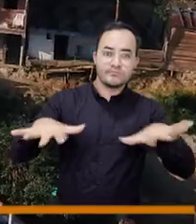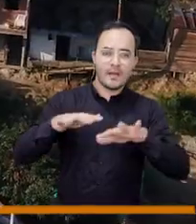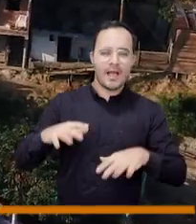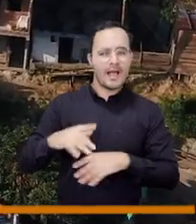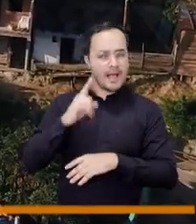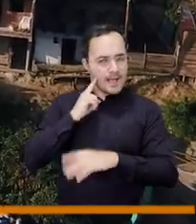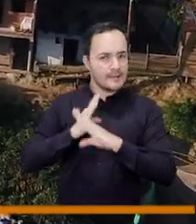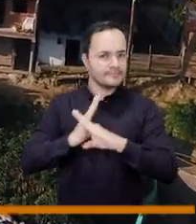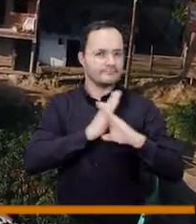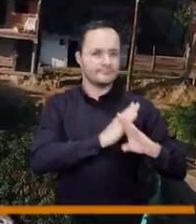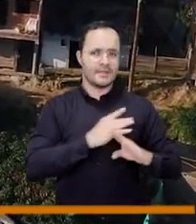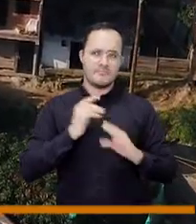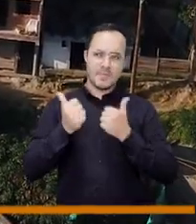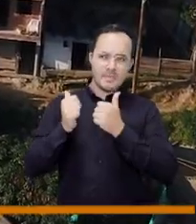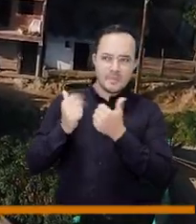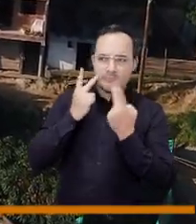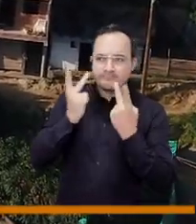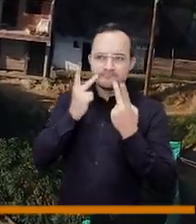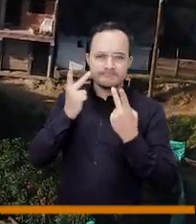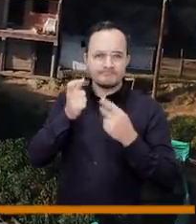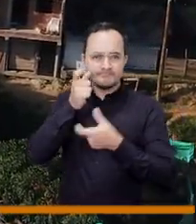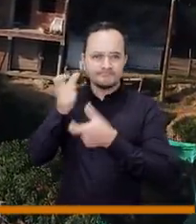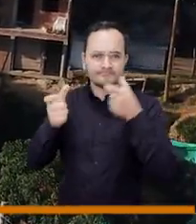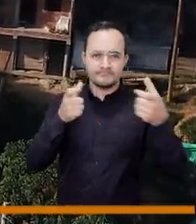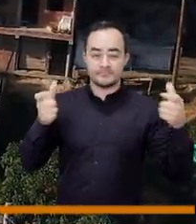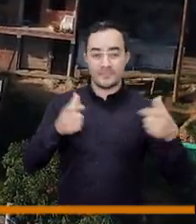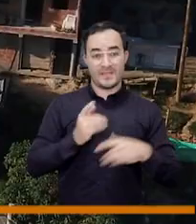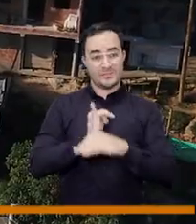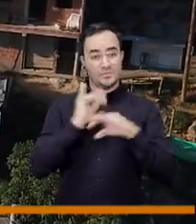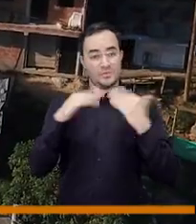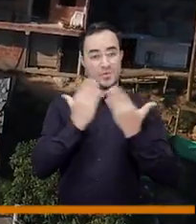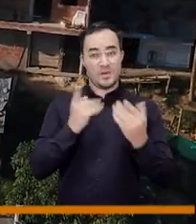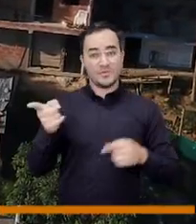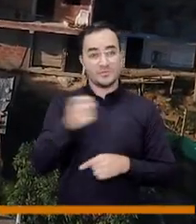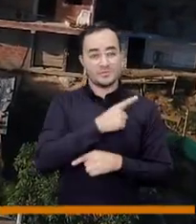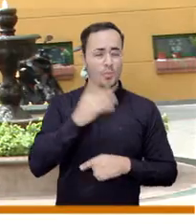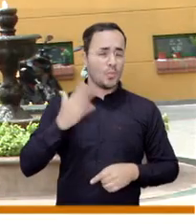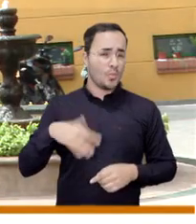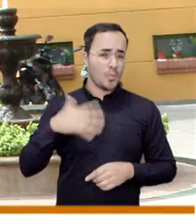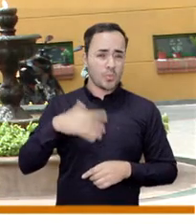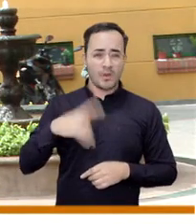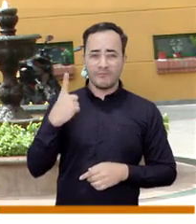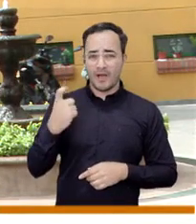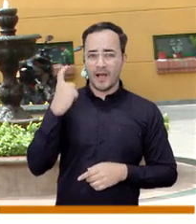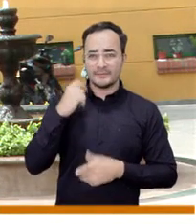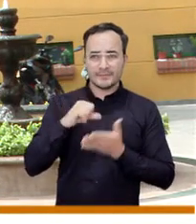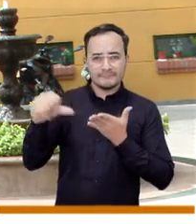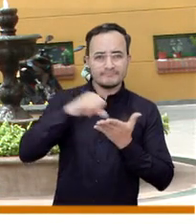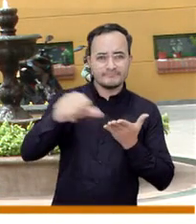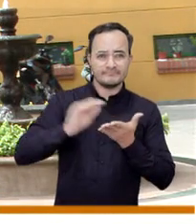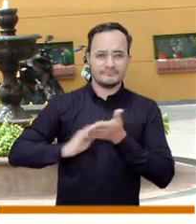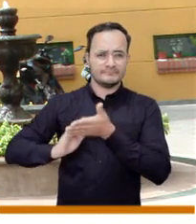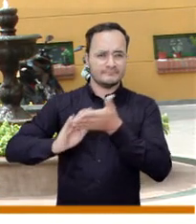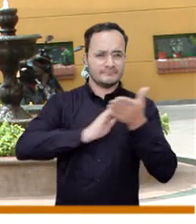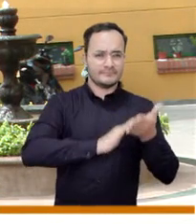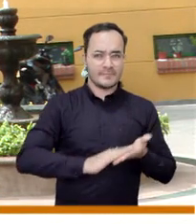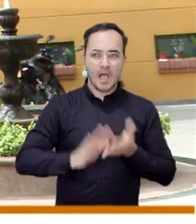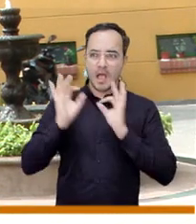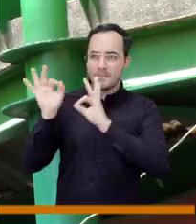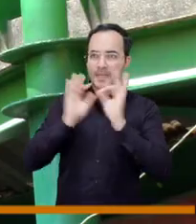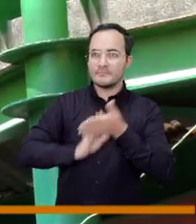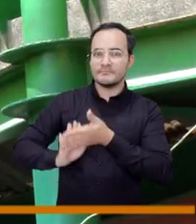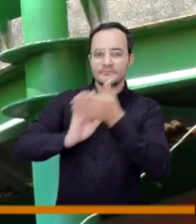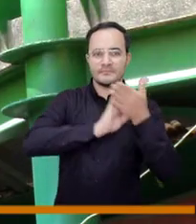un poco más las instituciones educativas de la ciudad tienen un atraso en el tiempo entonces que cada institución educativa no sólo tenga el